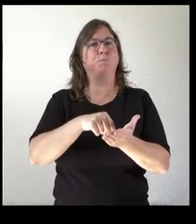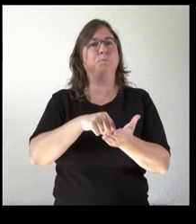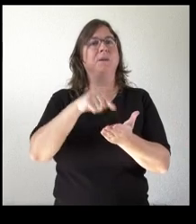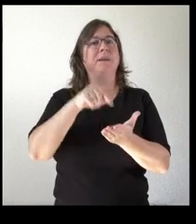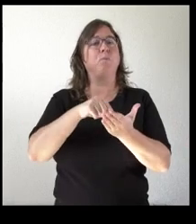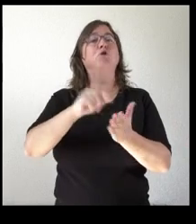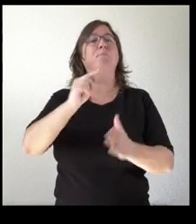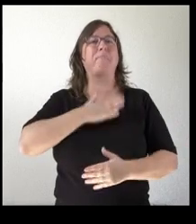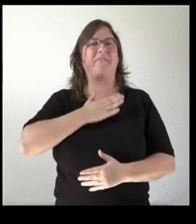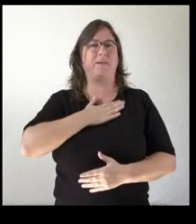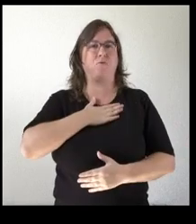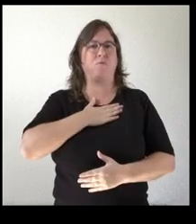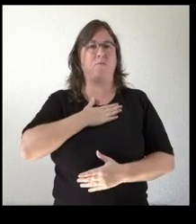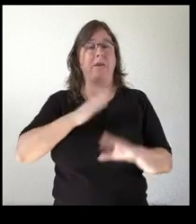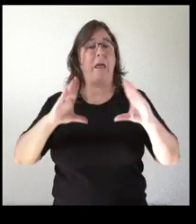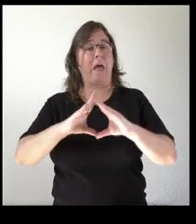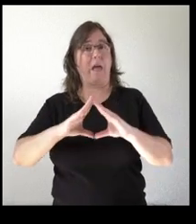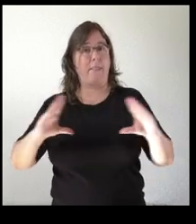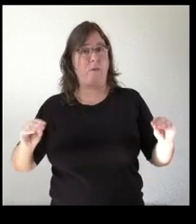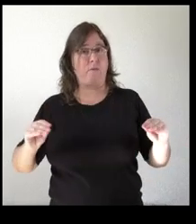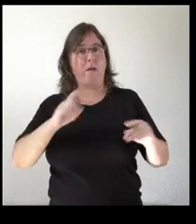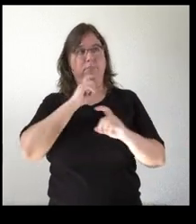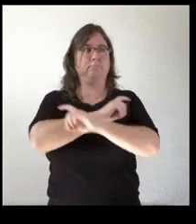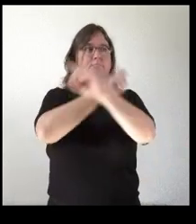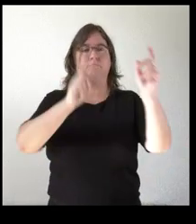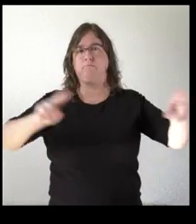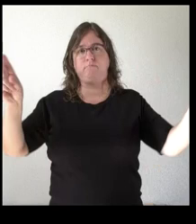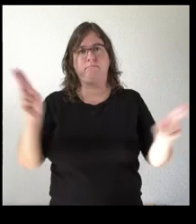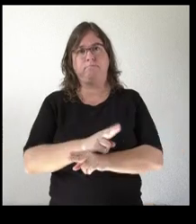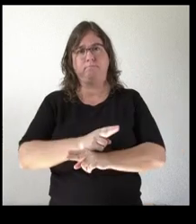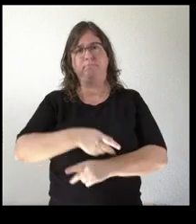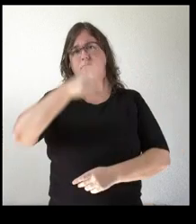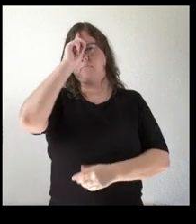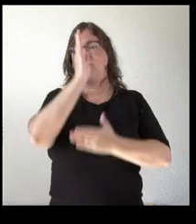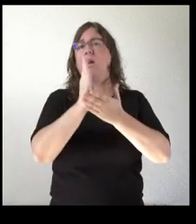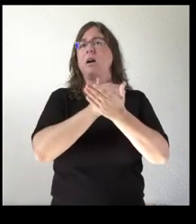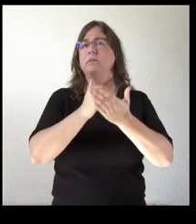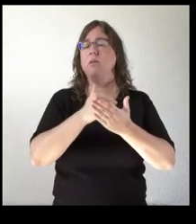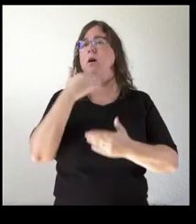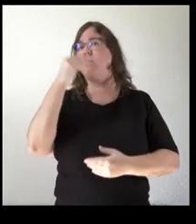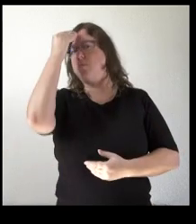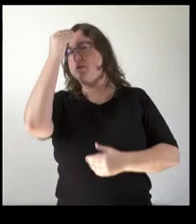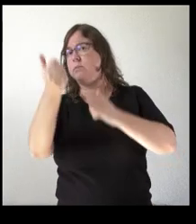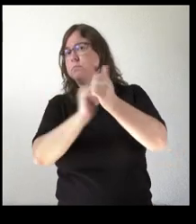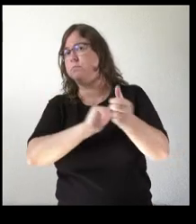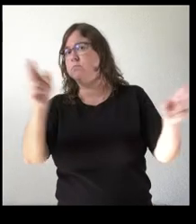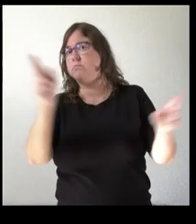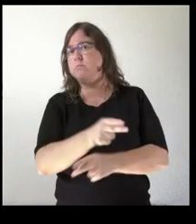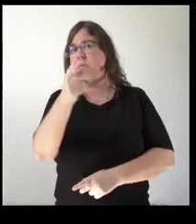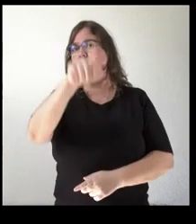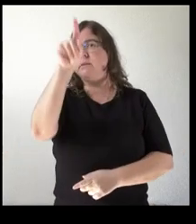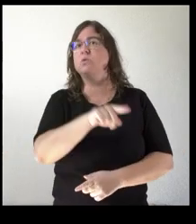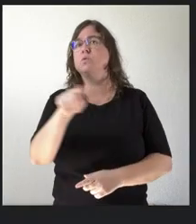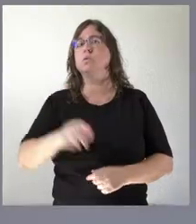patrimonio que Andalucía ha anunciado que va a suprimir yo no sé si Castilla y León se ha planteado se ha planteado esto mismo